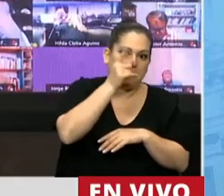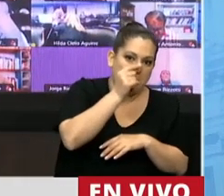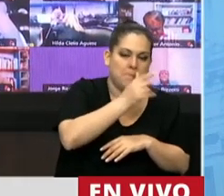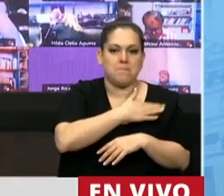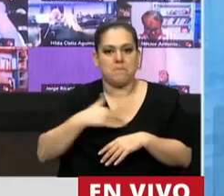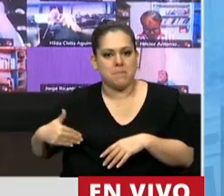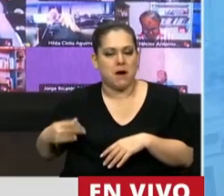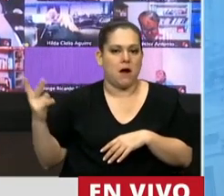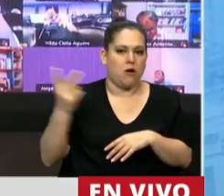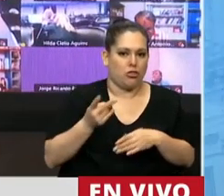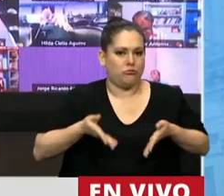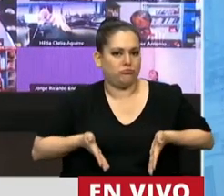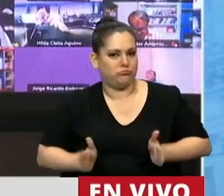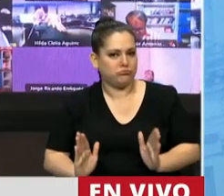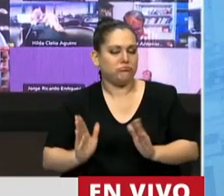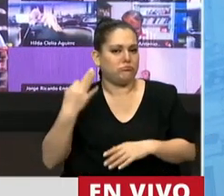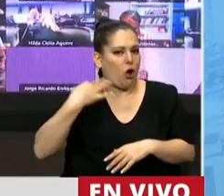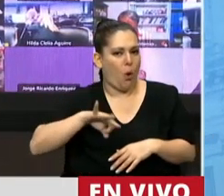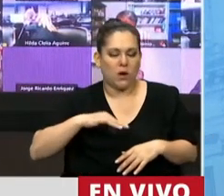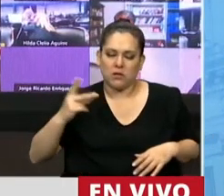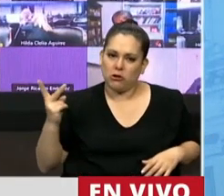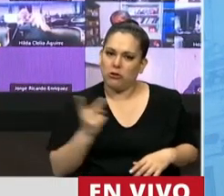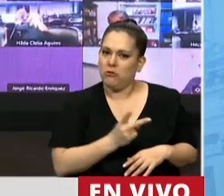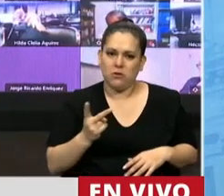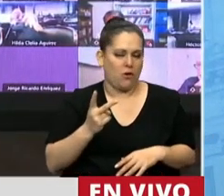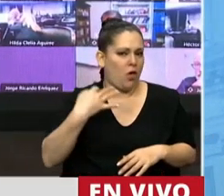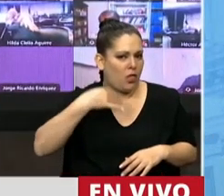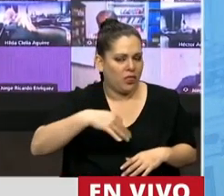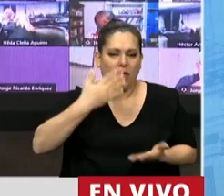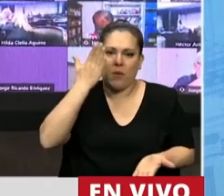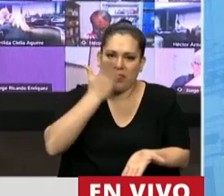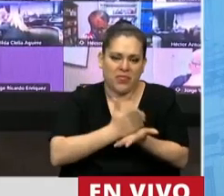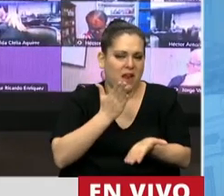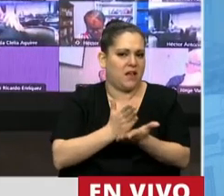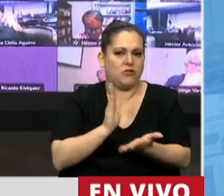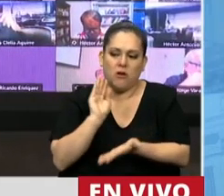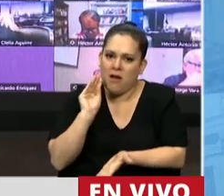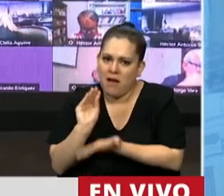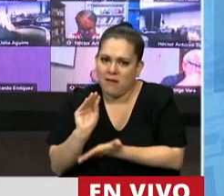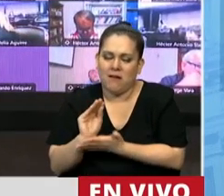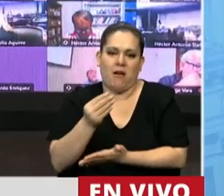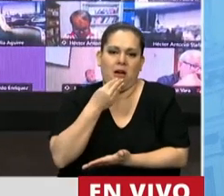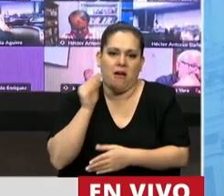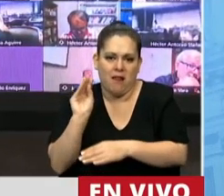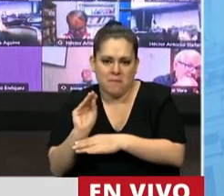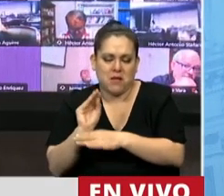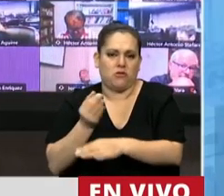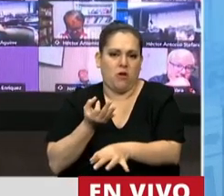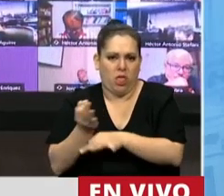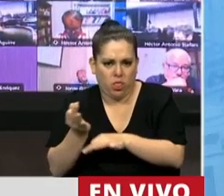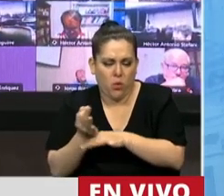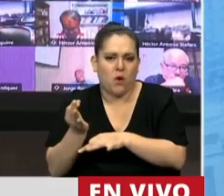ambos, tienen la obligación y el derecho de criar a sus hijos, alimentarlos y educarlos